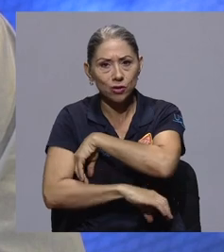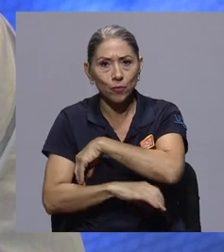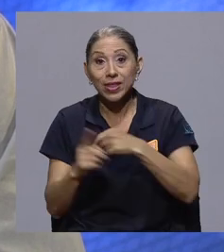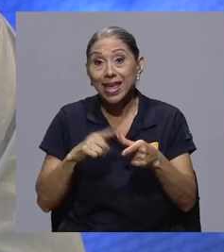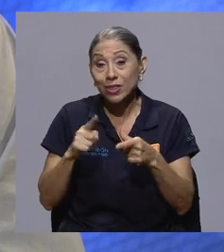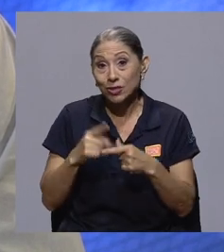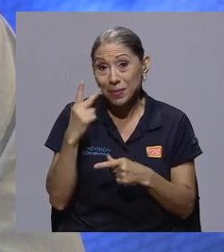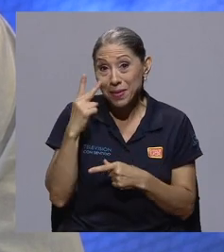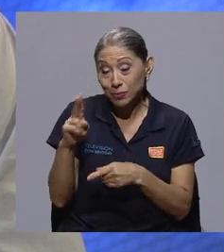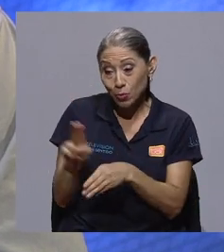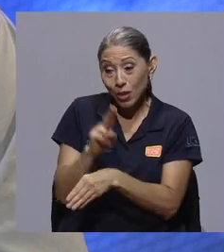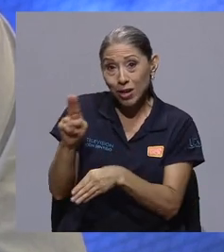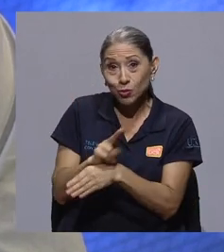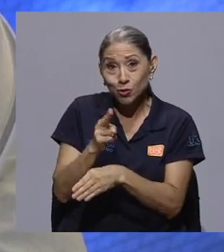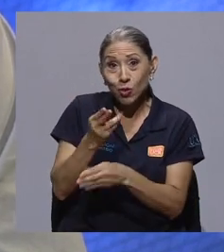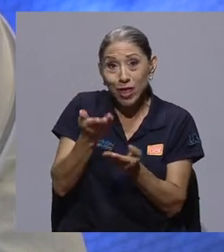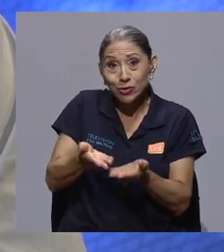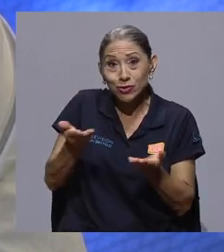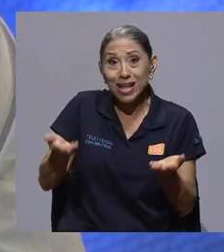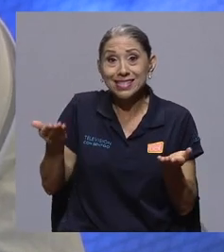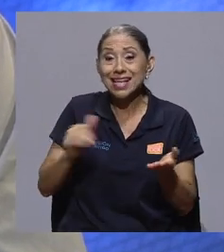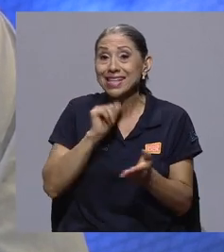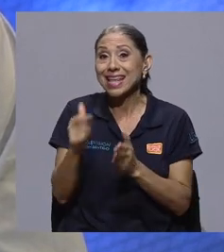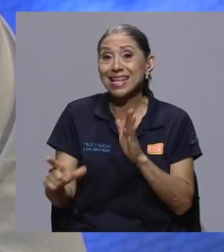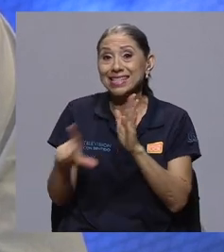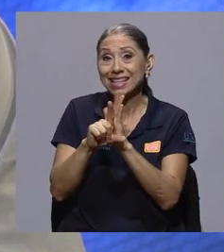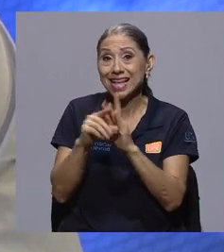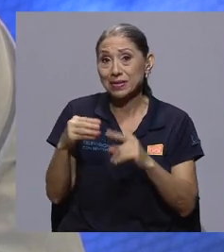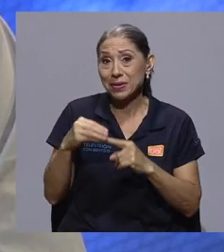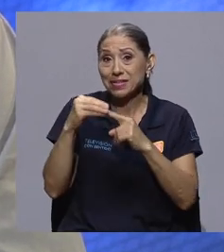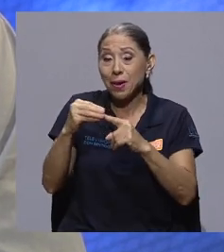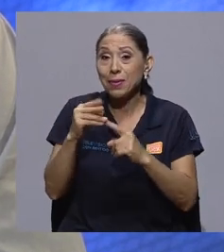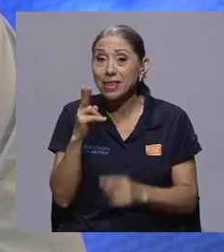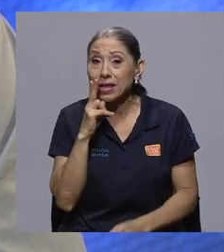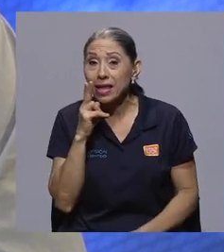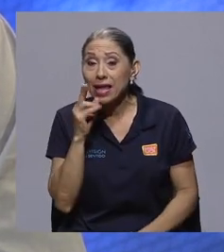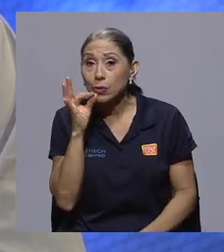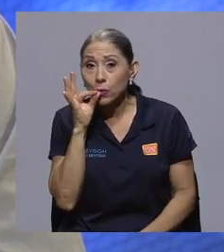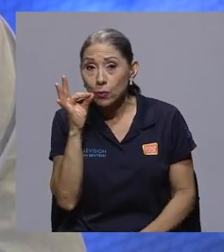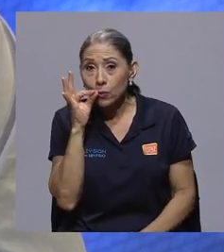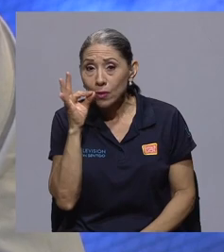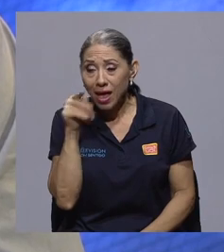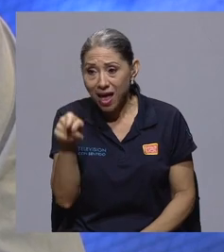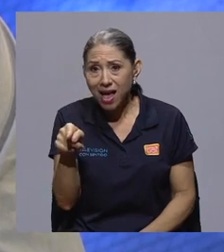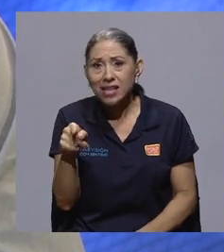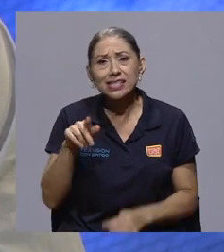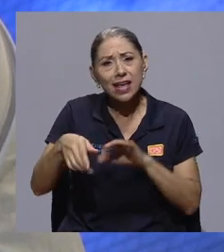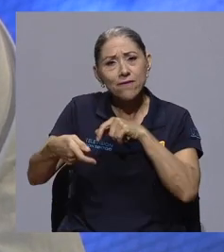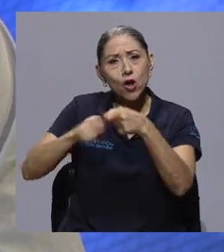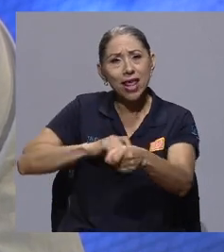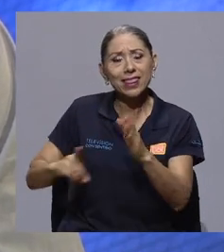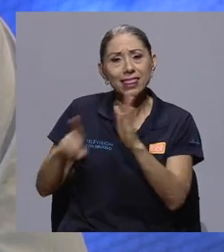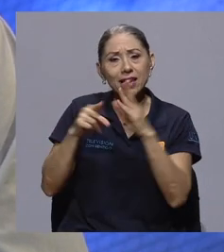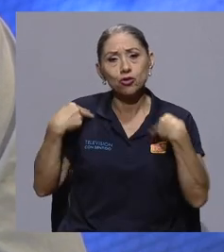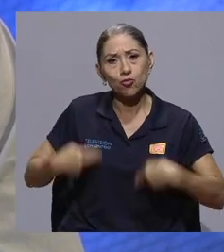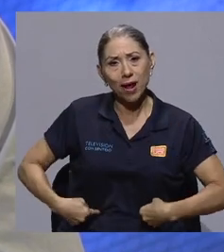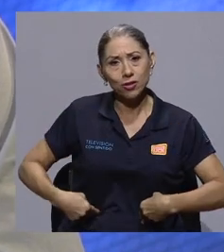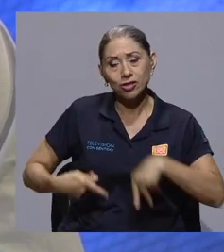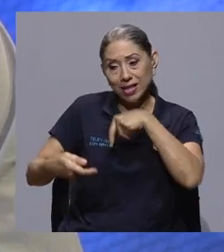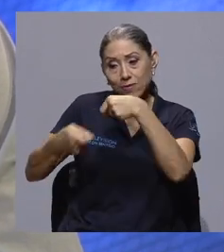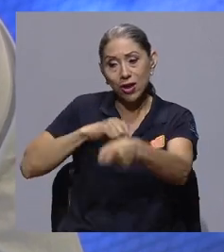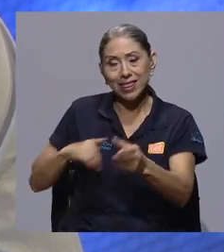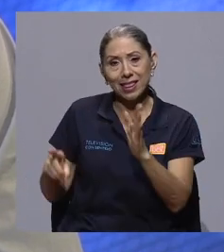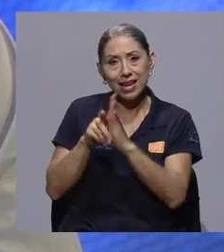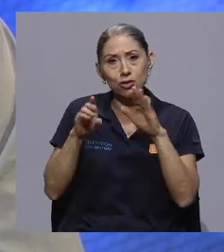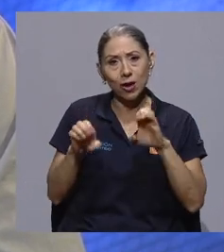Entonces, sí vemos que por el uso de sustancias ilícitas, principalmente cannabis, se violenta en derechos humanos. Se violenta el derecho a la